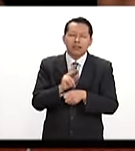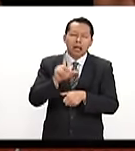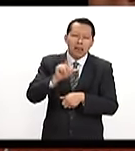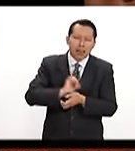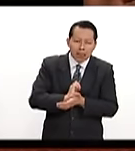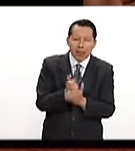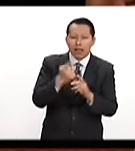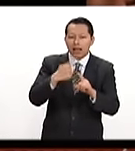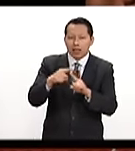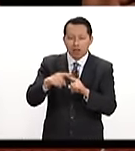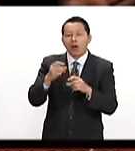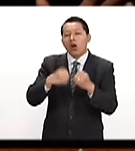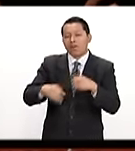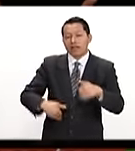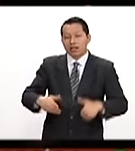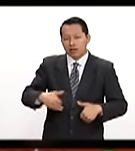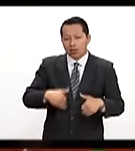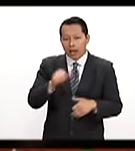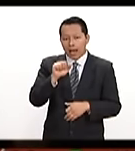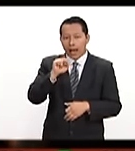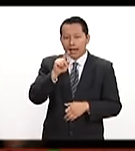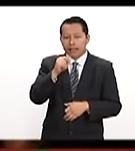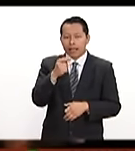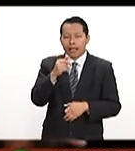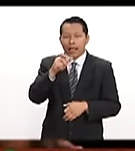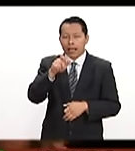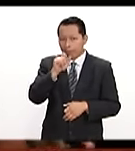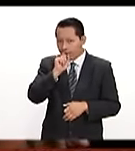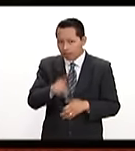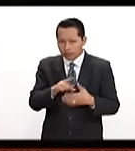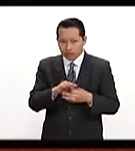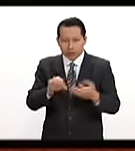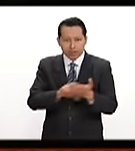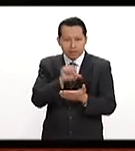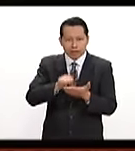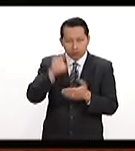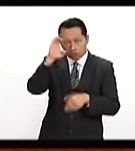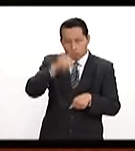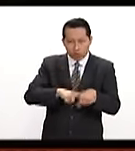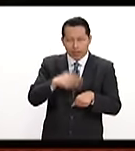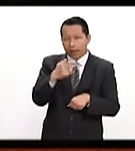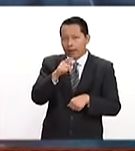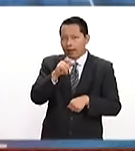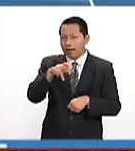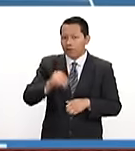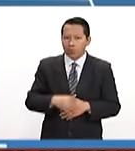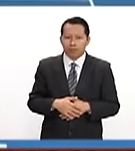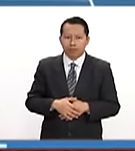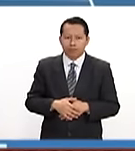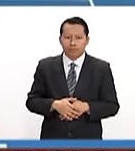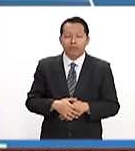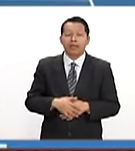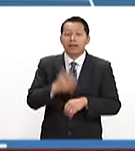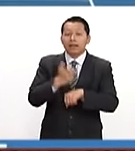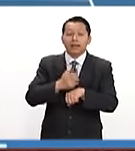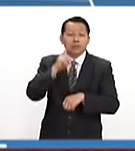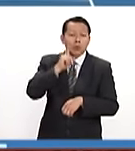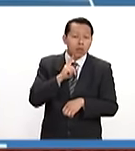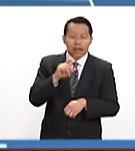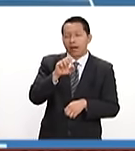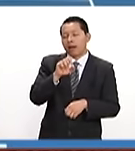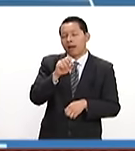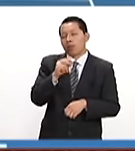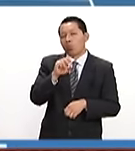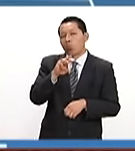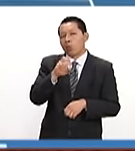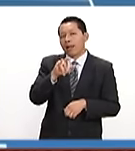en la obra de teatro Angelique, recién estrenada en el Centro Cultural Helénico. La estadounidense Serena Williams se